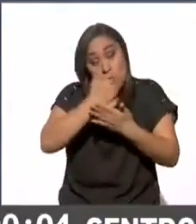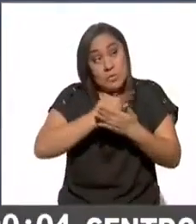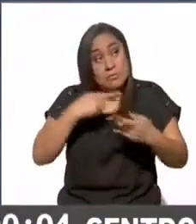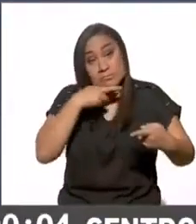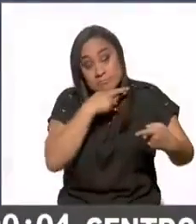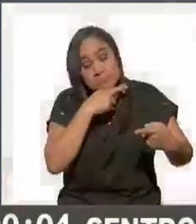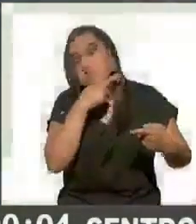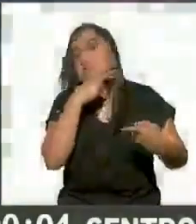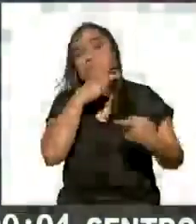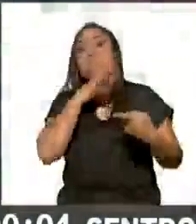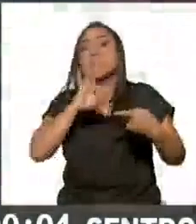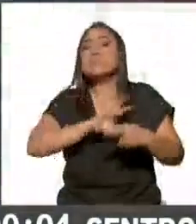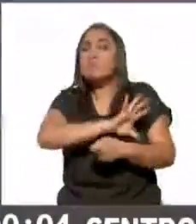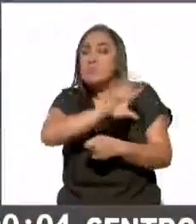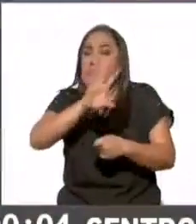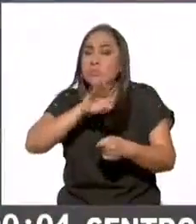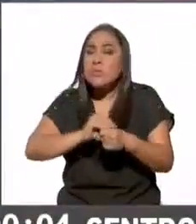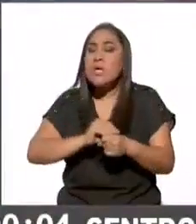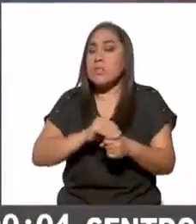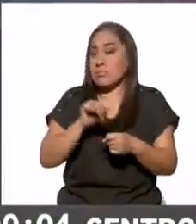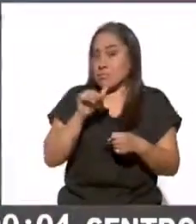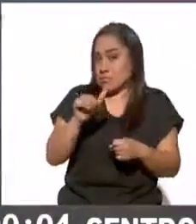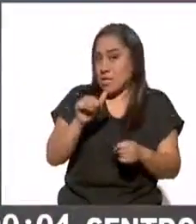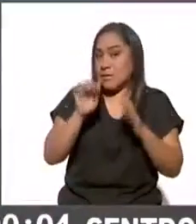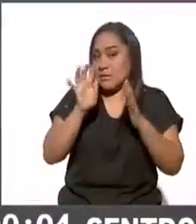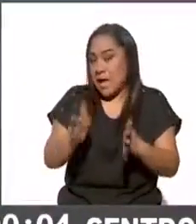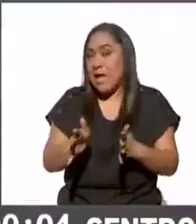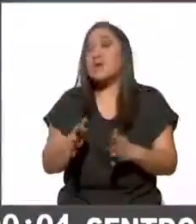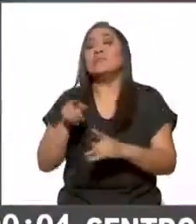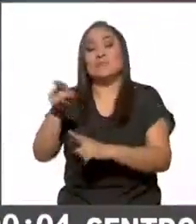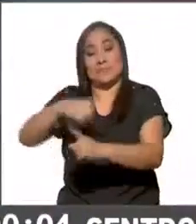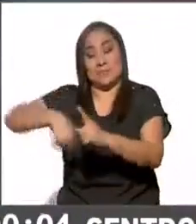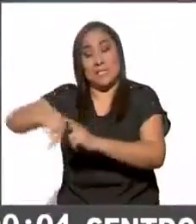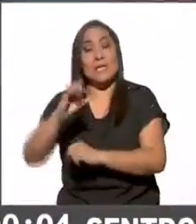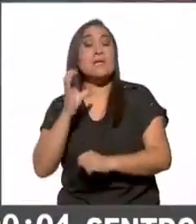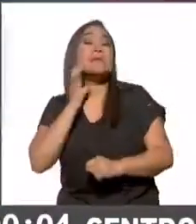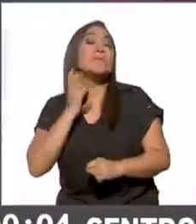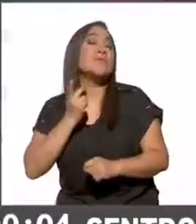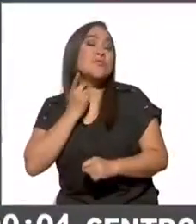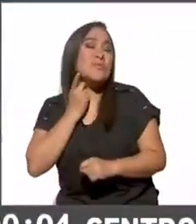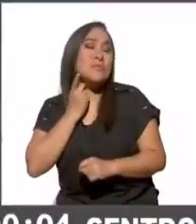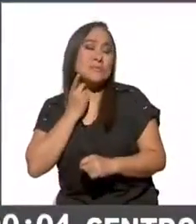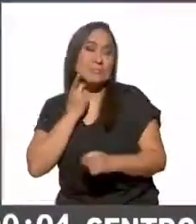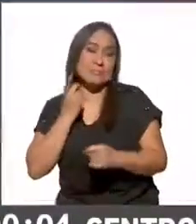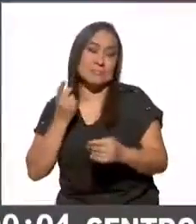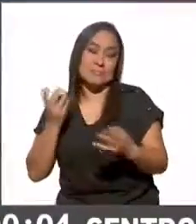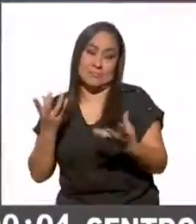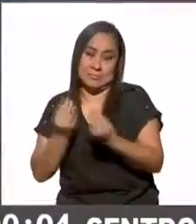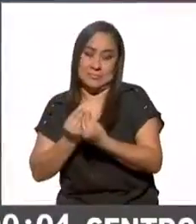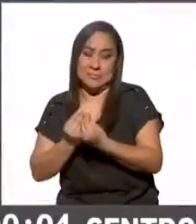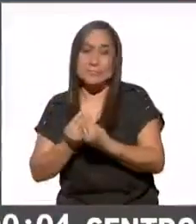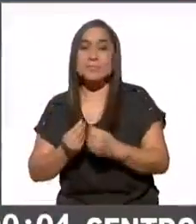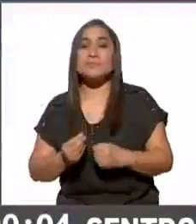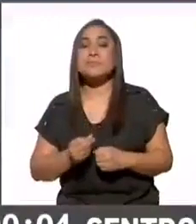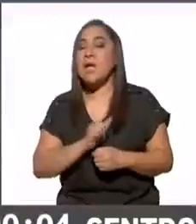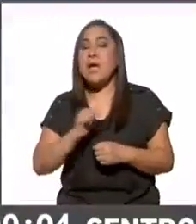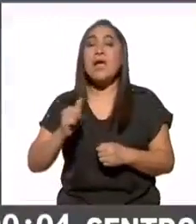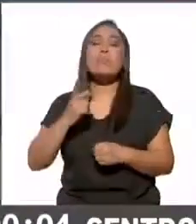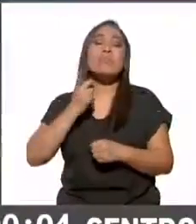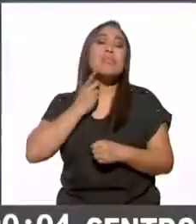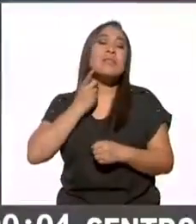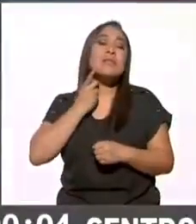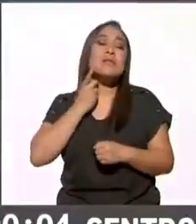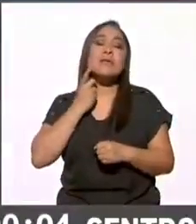realizó en total 16 porque además de la Cámara de Diputados del Congreso de esta parte de los diputados